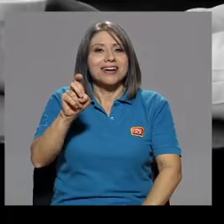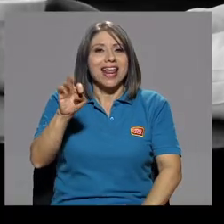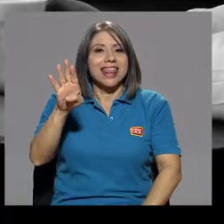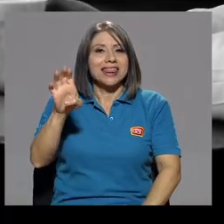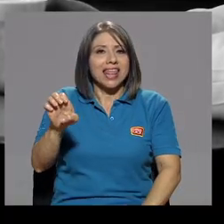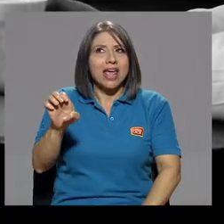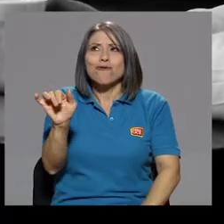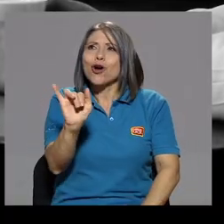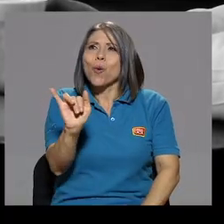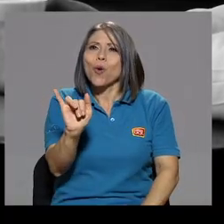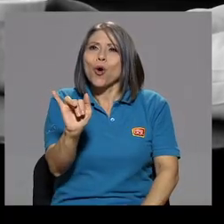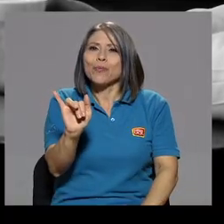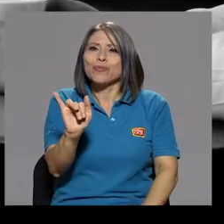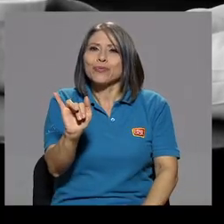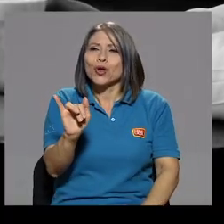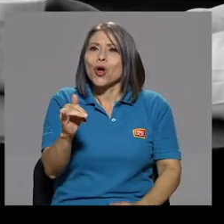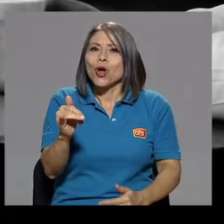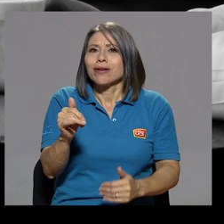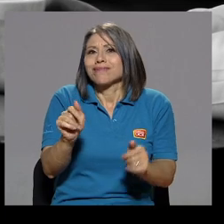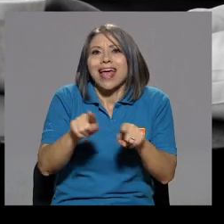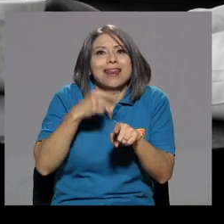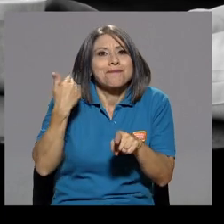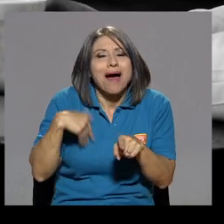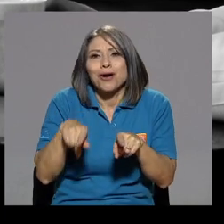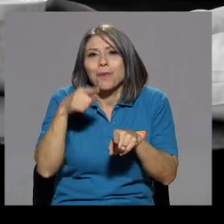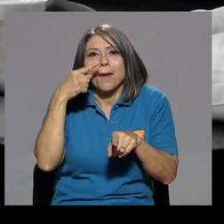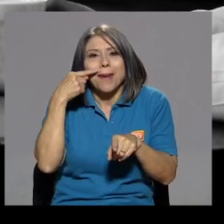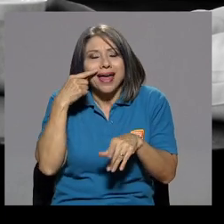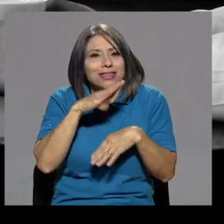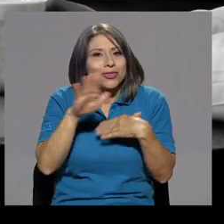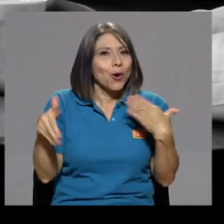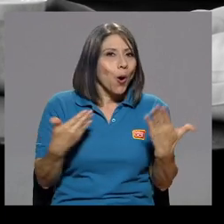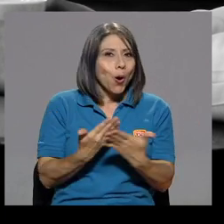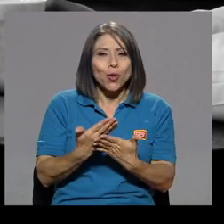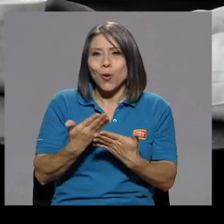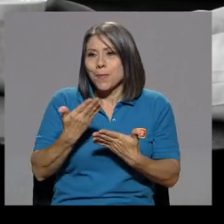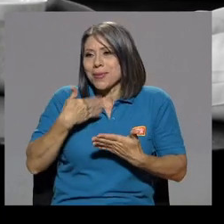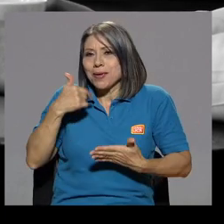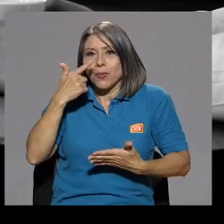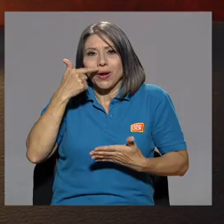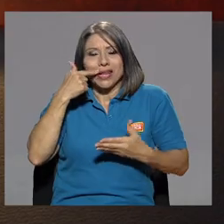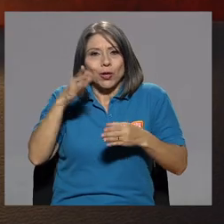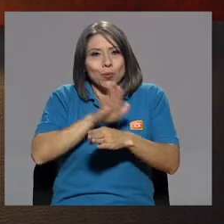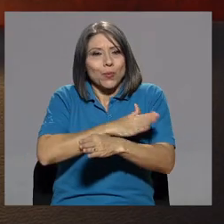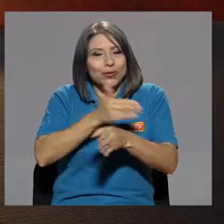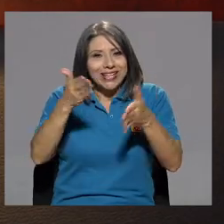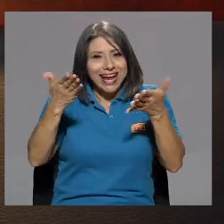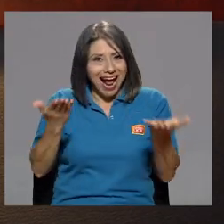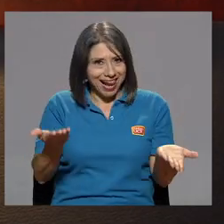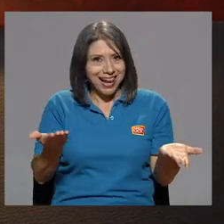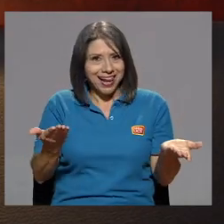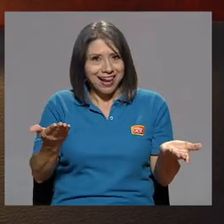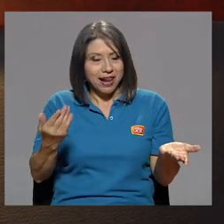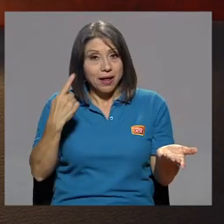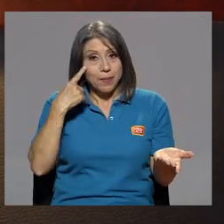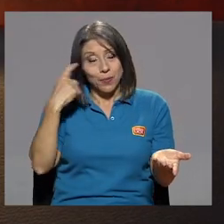hermano, ya, ya, ya les dije, hermano, papá, todo, mi progenitor musical, porque